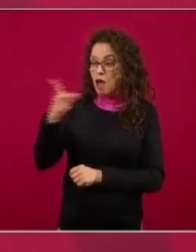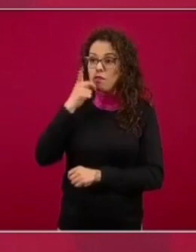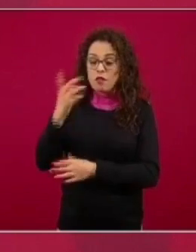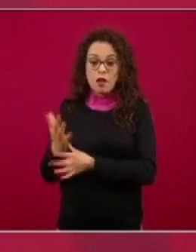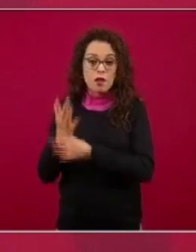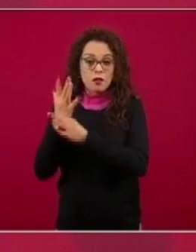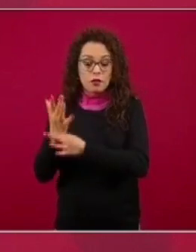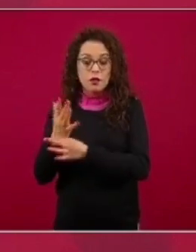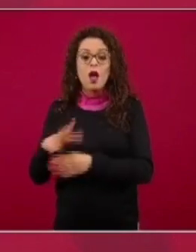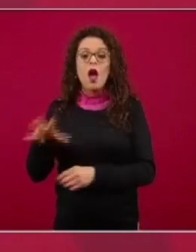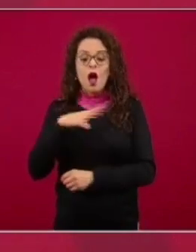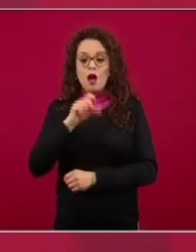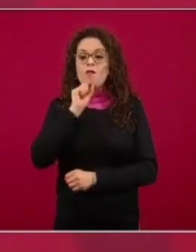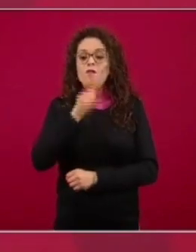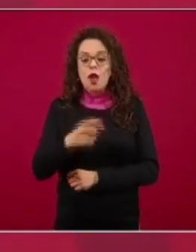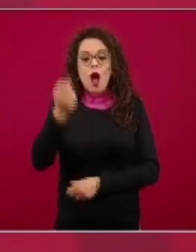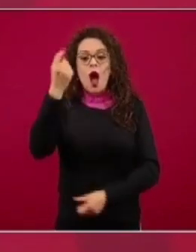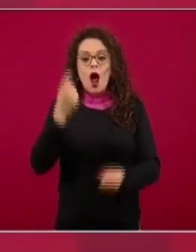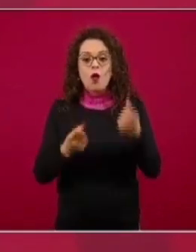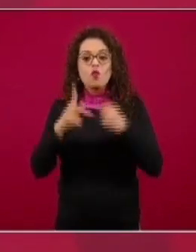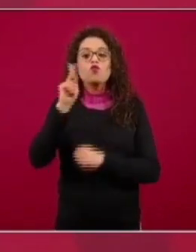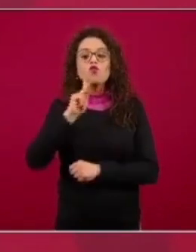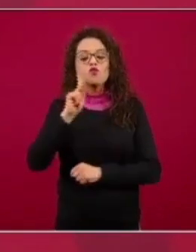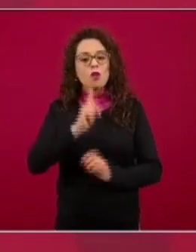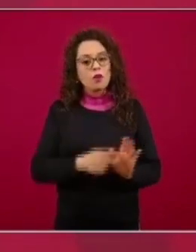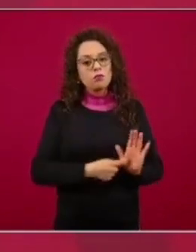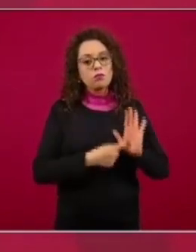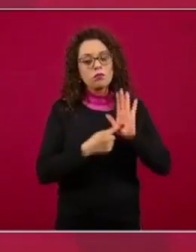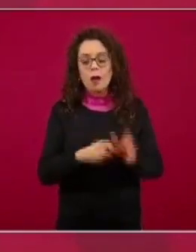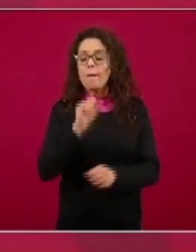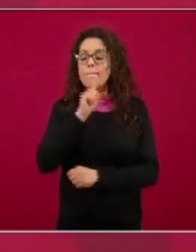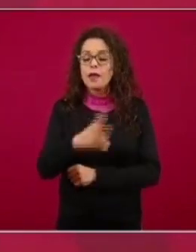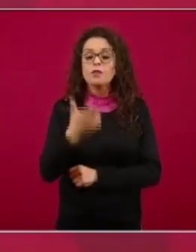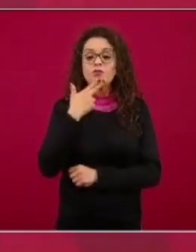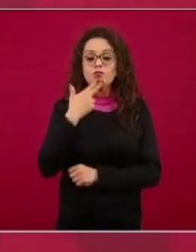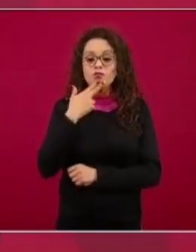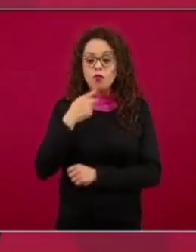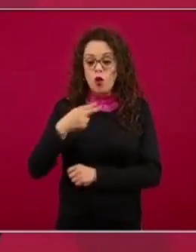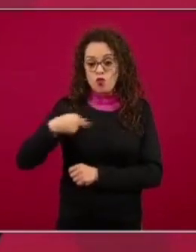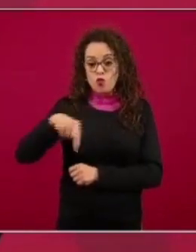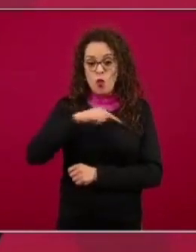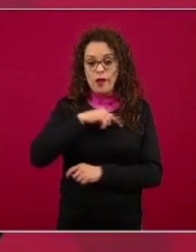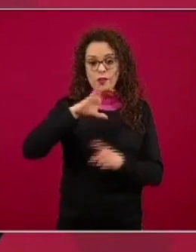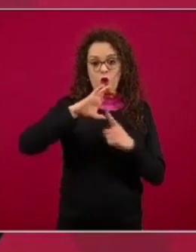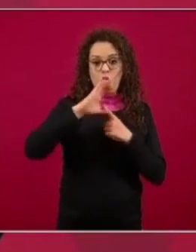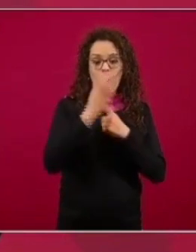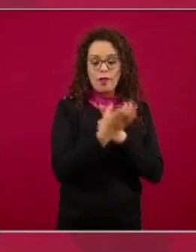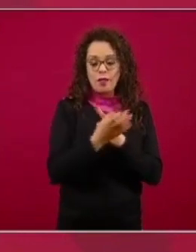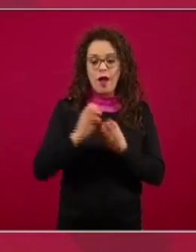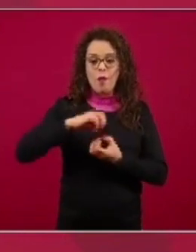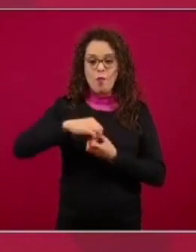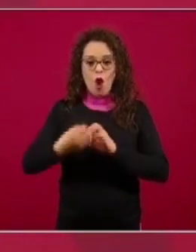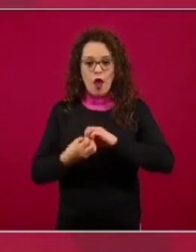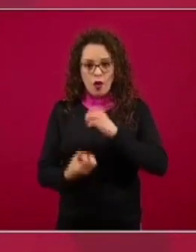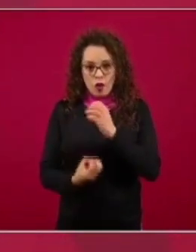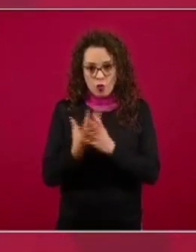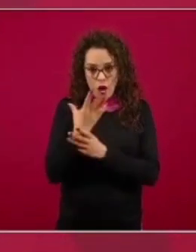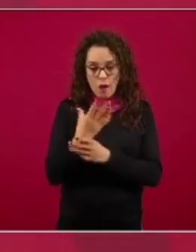tuvieron a la mano también algunos elementos de evidencia que también fue utilizado por nuestro comité de moléculas nuevas el